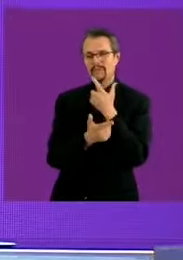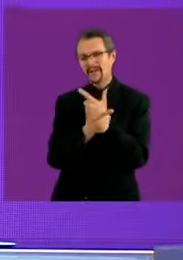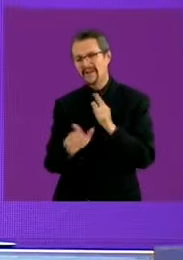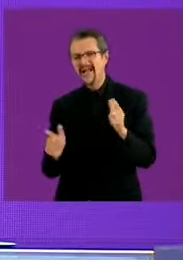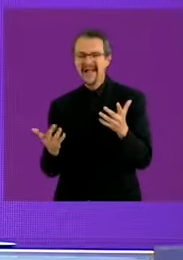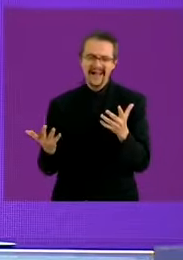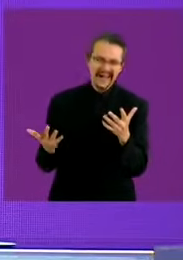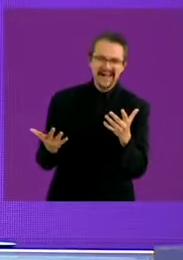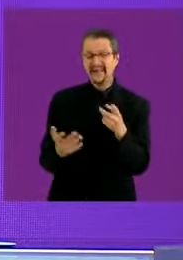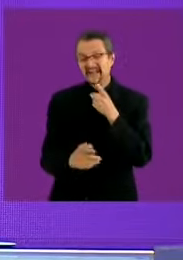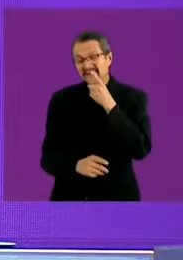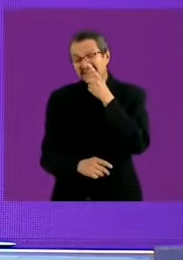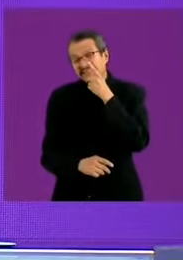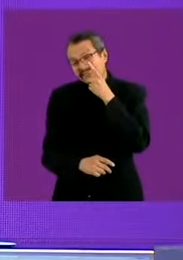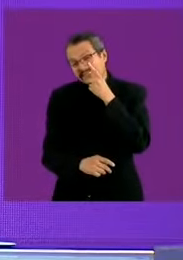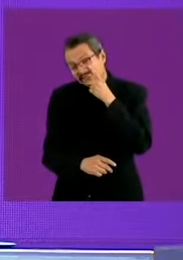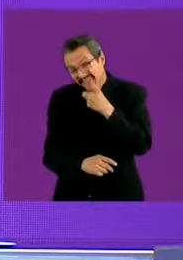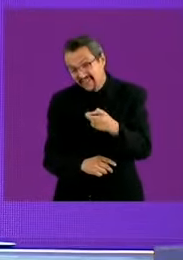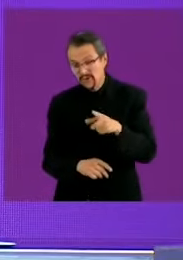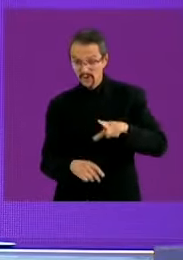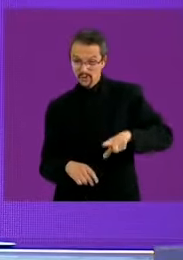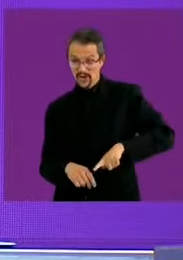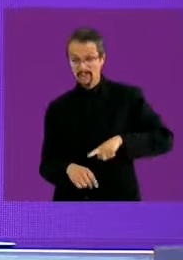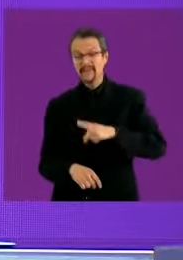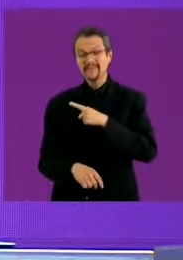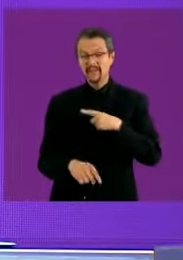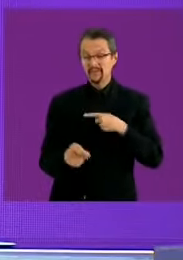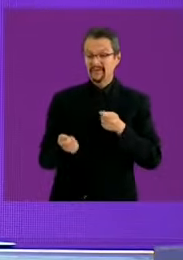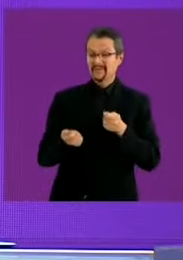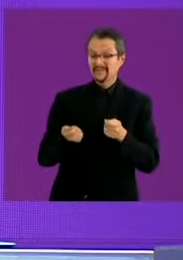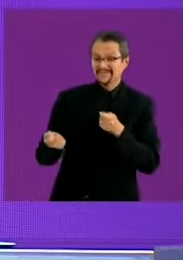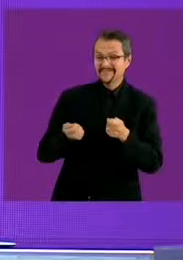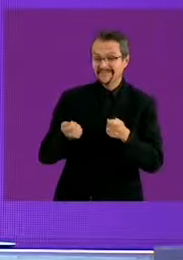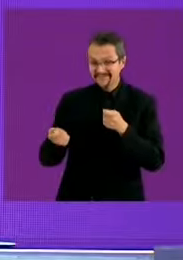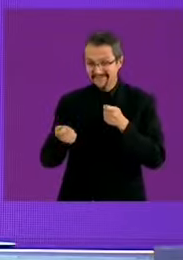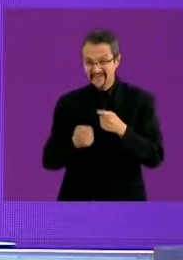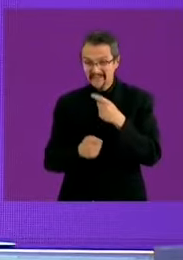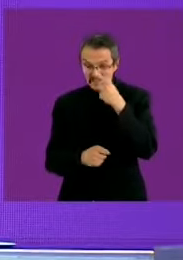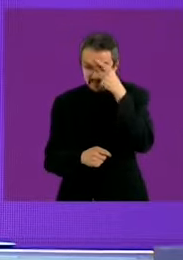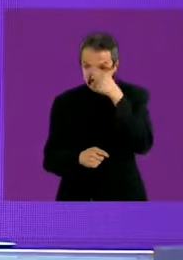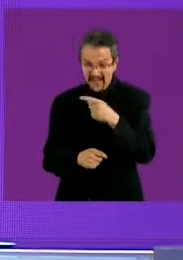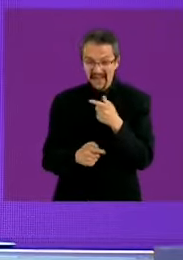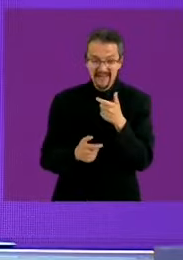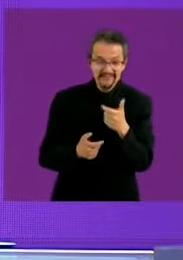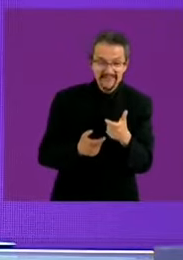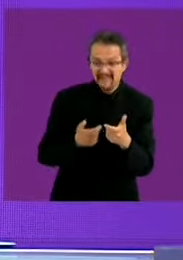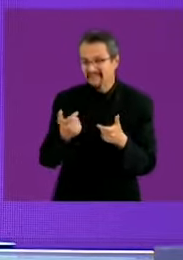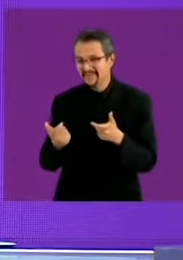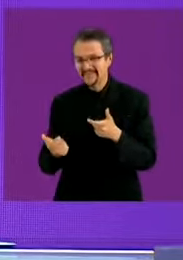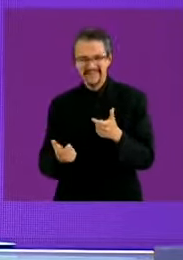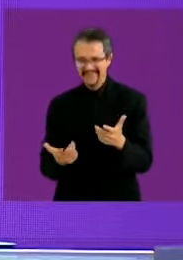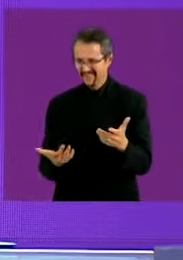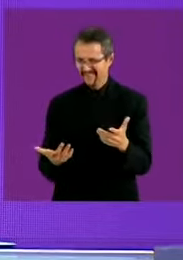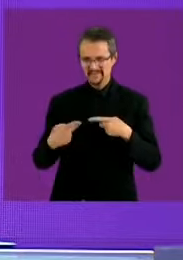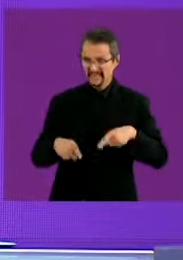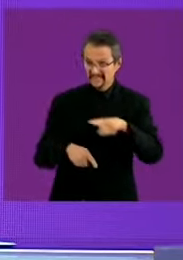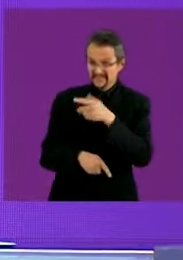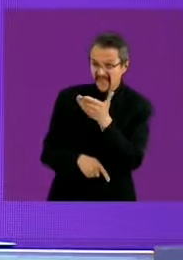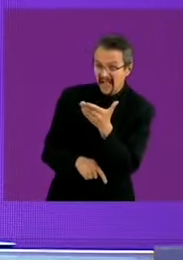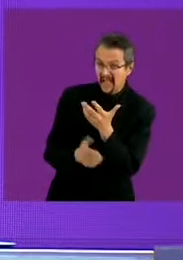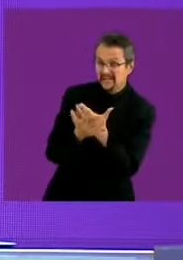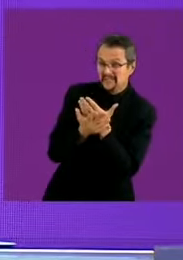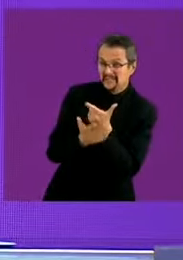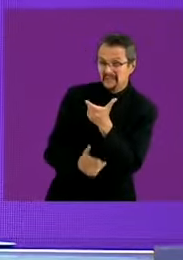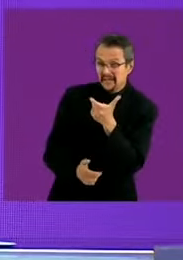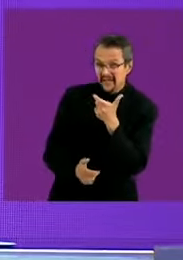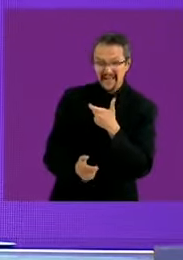economía había que regarla desde arriba para que llegara abajo que nunca fue nosotros lo que planteamos es regar la economía